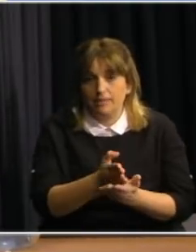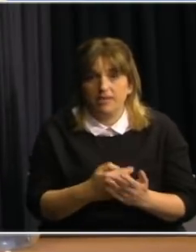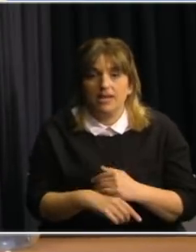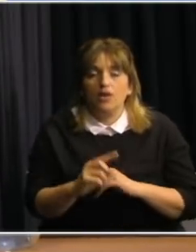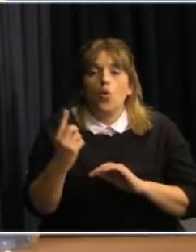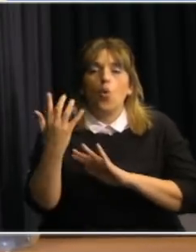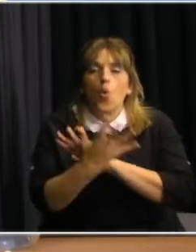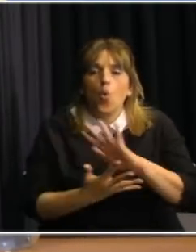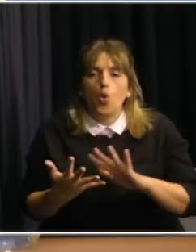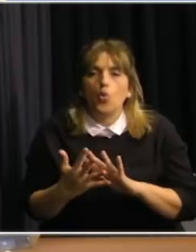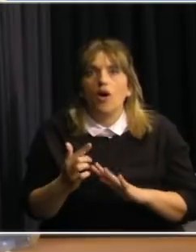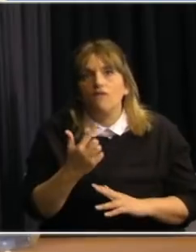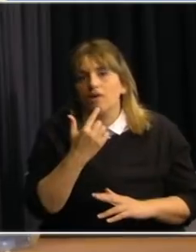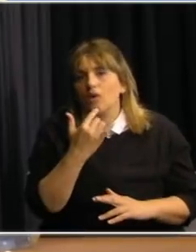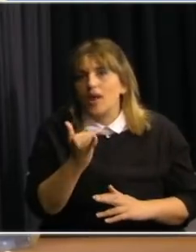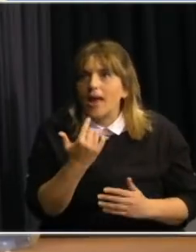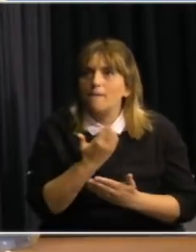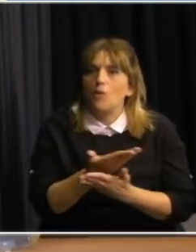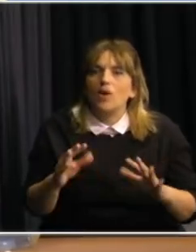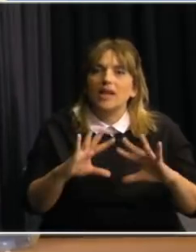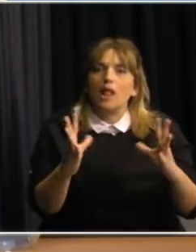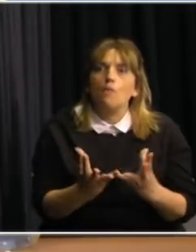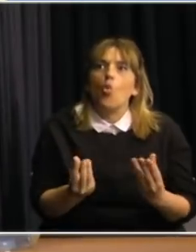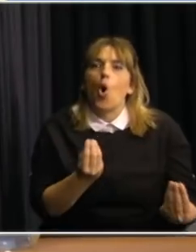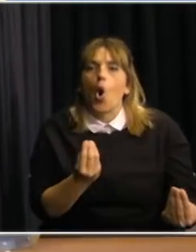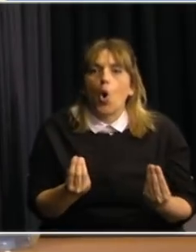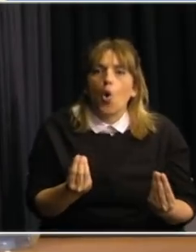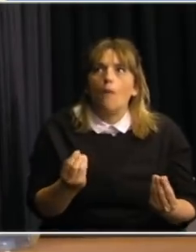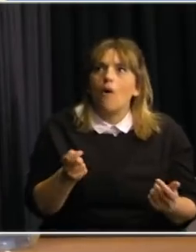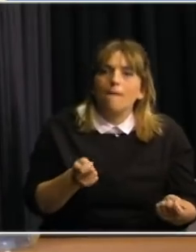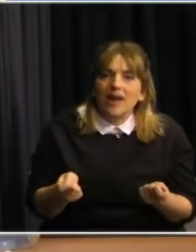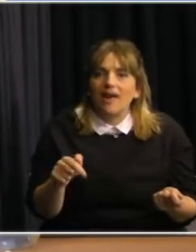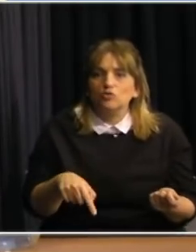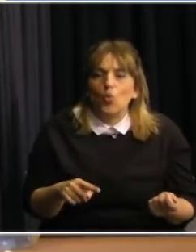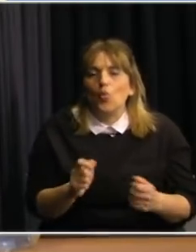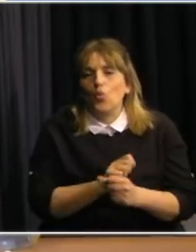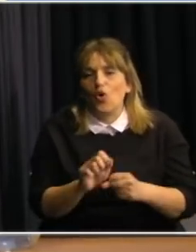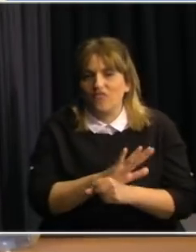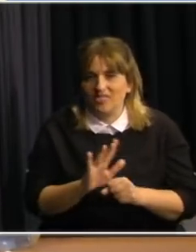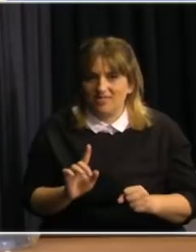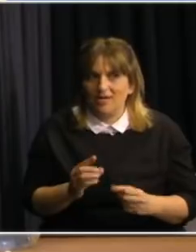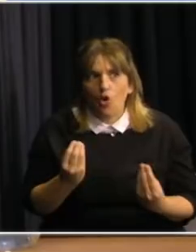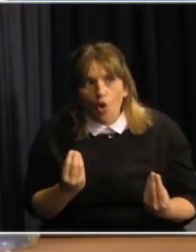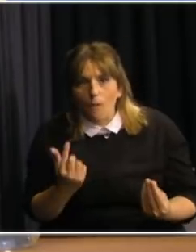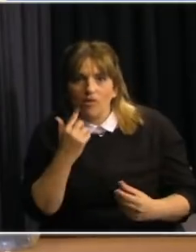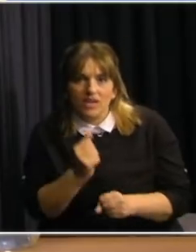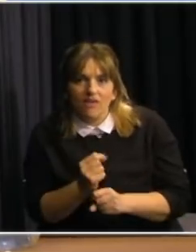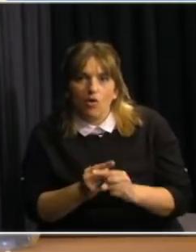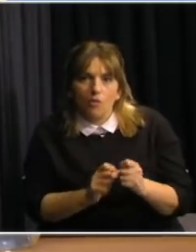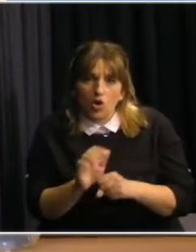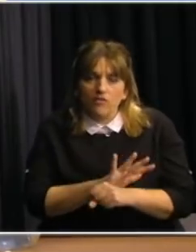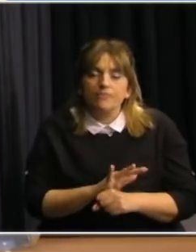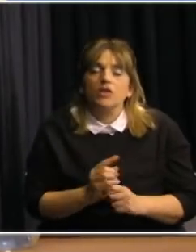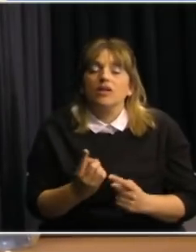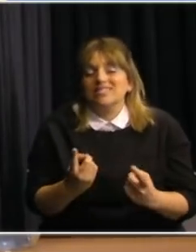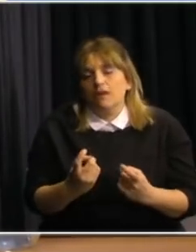Uruguay fue un ejemplo en el mundo por el manejo de la pandemia y hoy creemos que si bien debemos volver a cifras